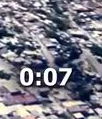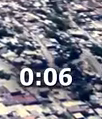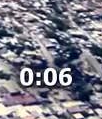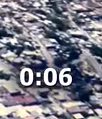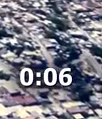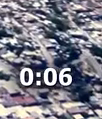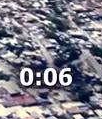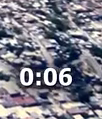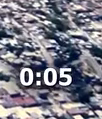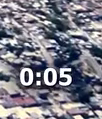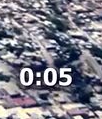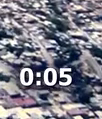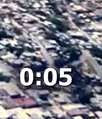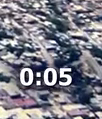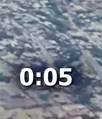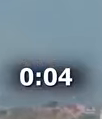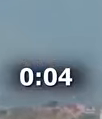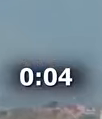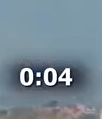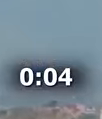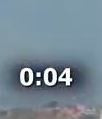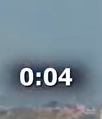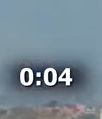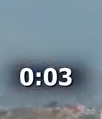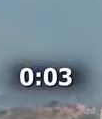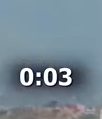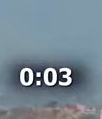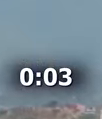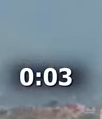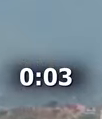Con un importante mensaje a la nación.